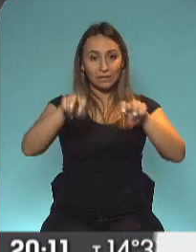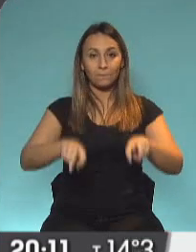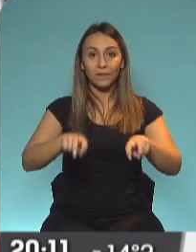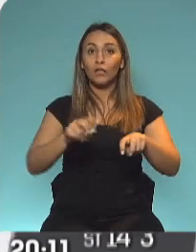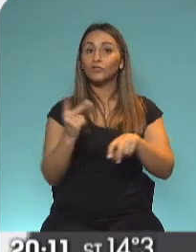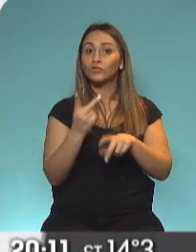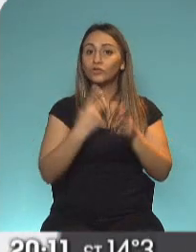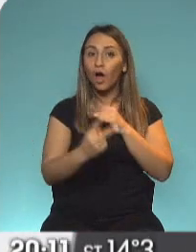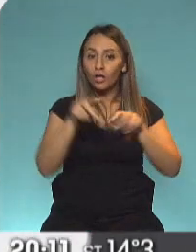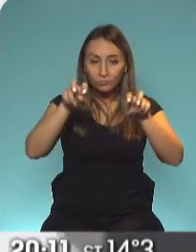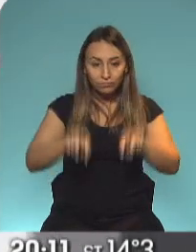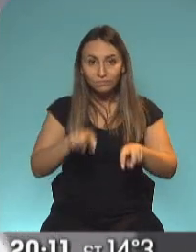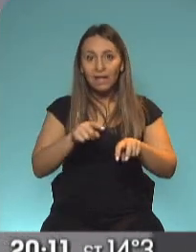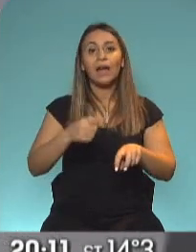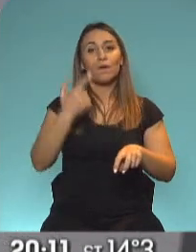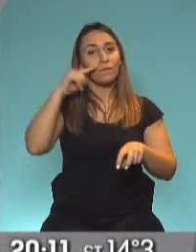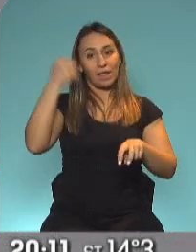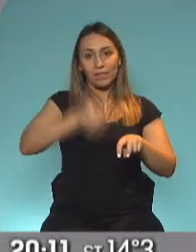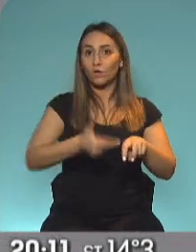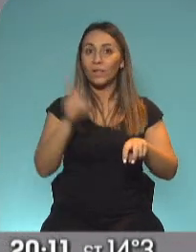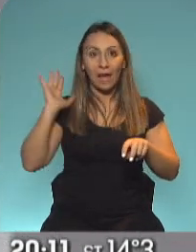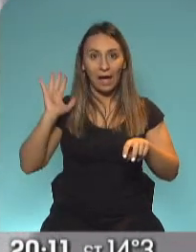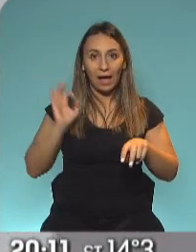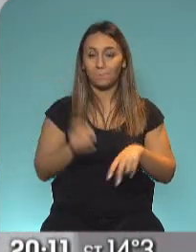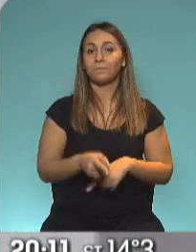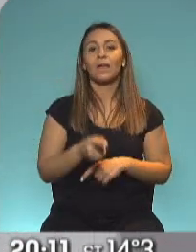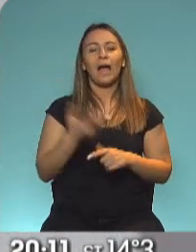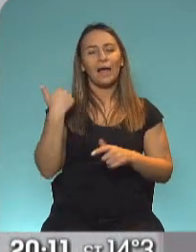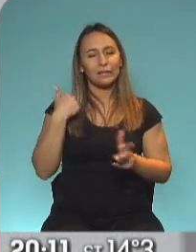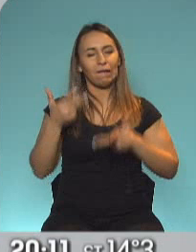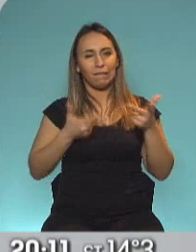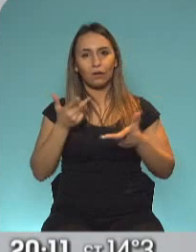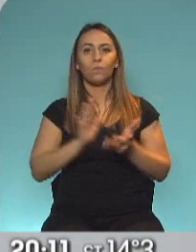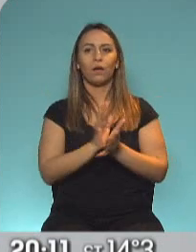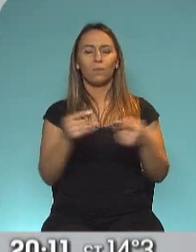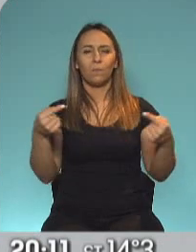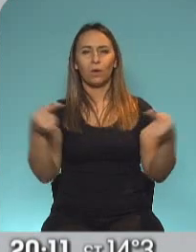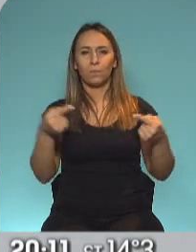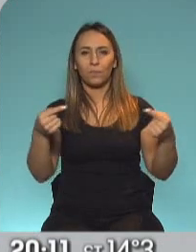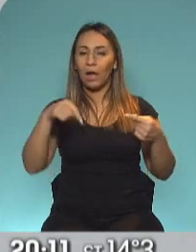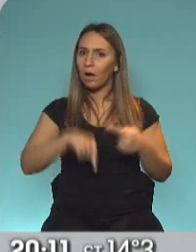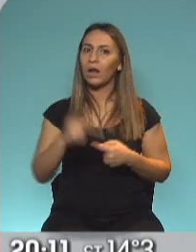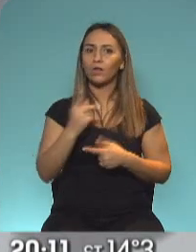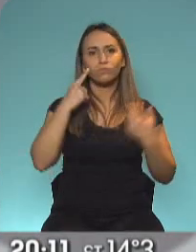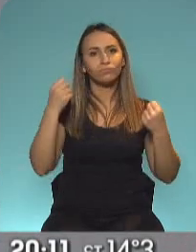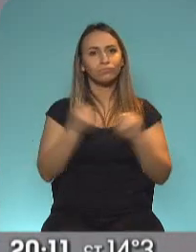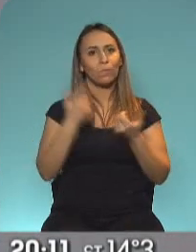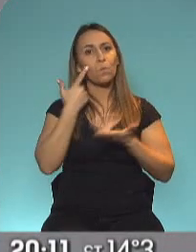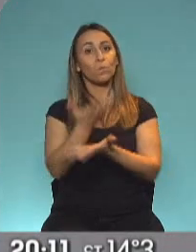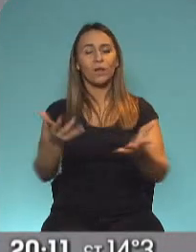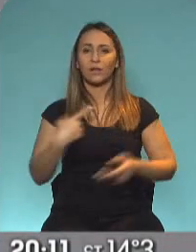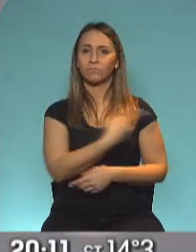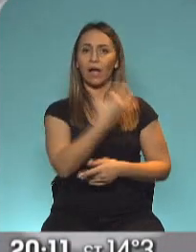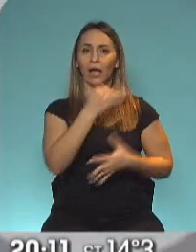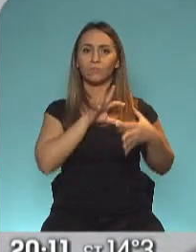misma es un mensaje político. Tanto se habló de estas diferencias. Bueno, trataron de dar un mensaje conjunto en la misma semana en que crearon esta